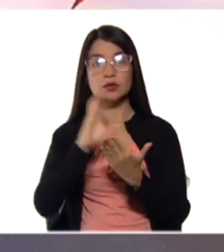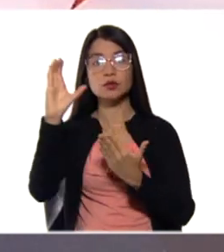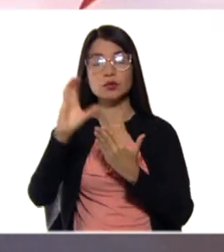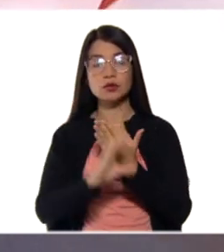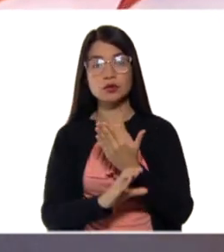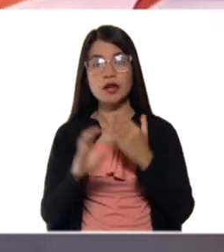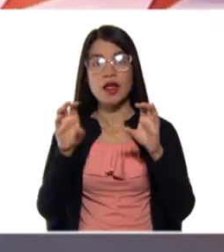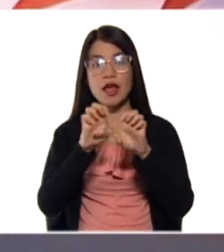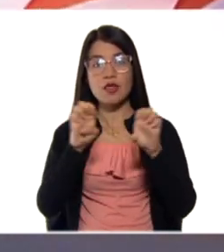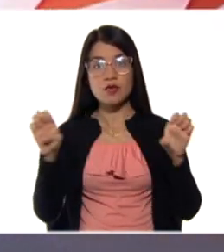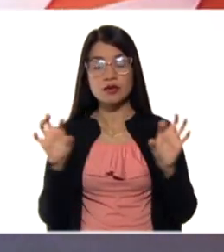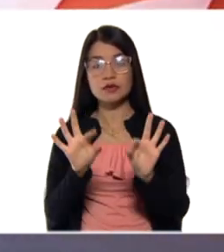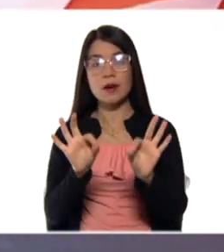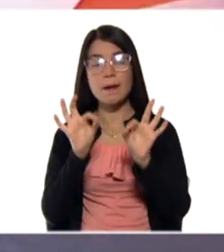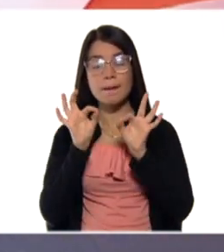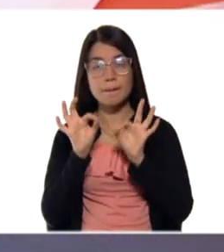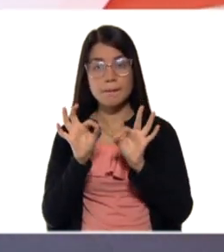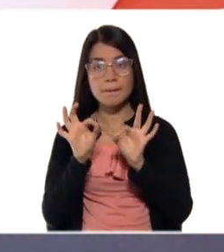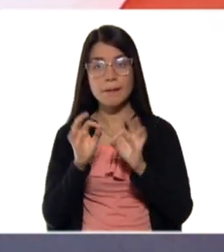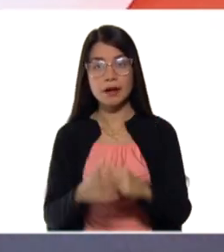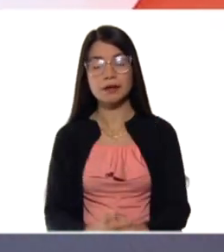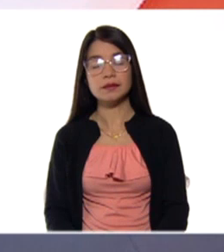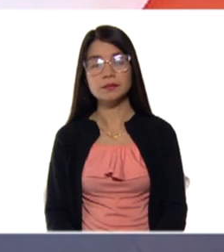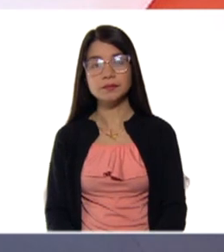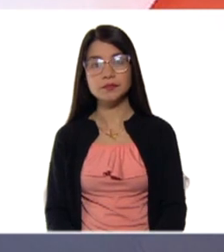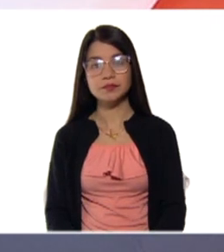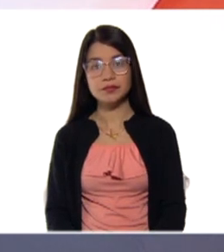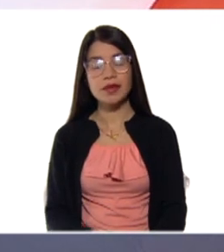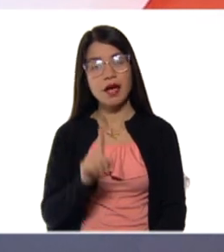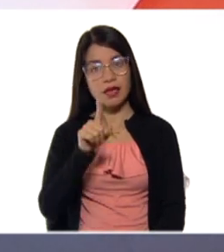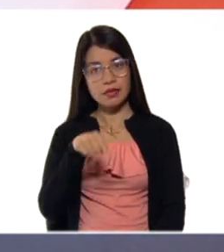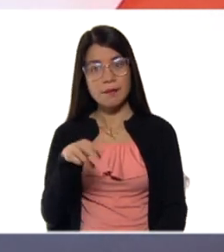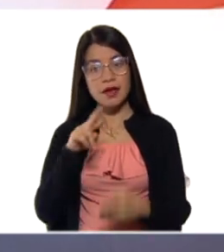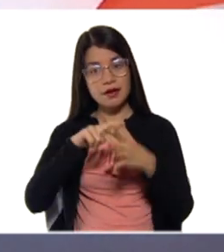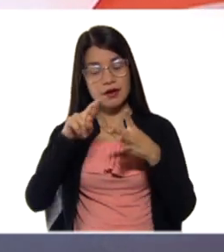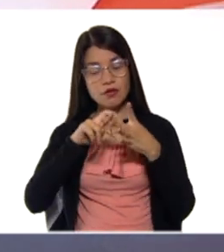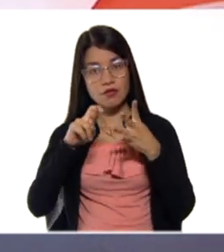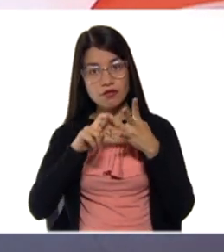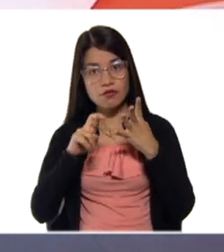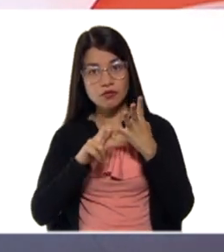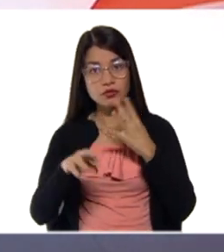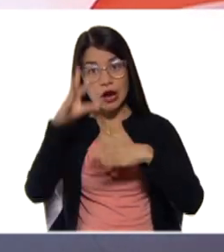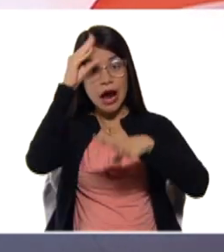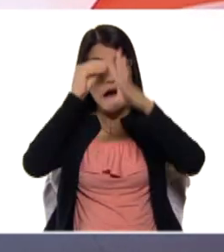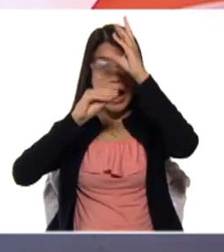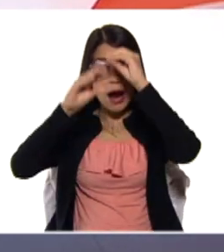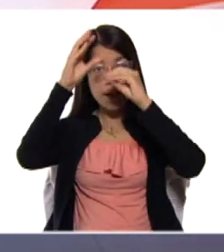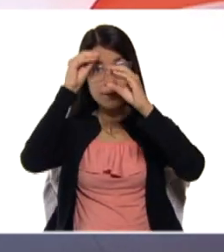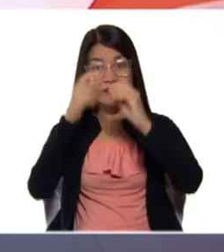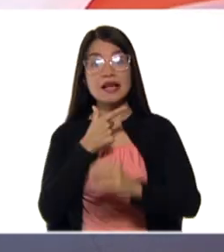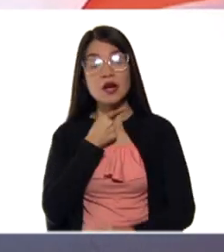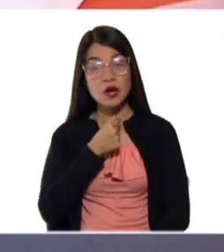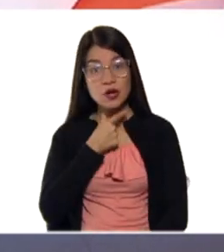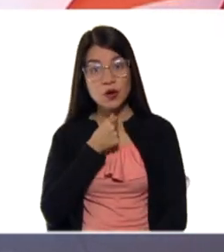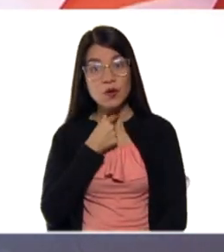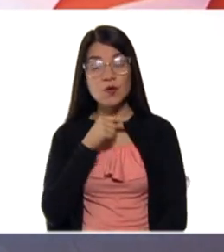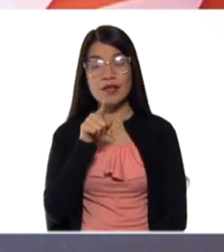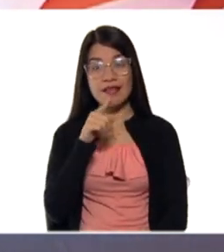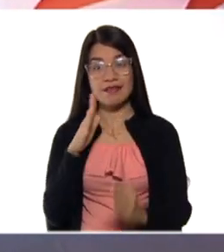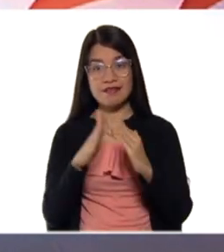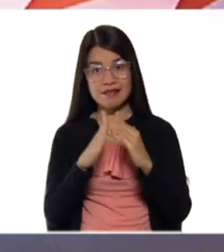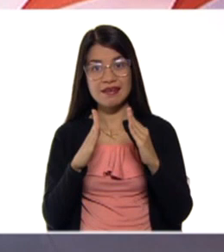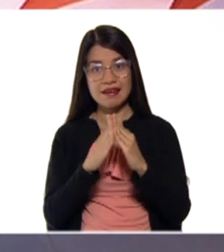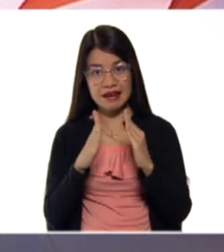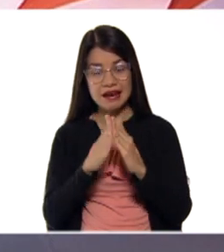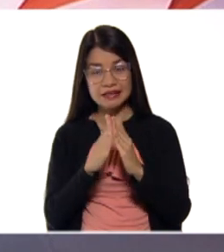de la modalidad de educación especial y, por supuesto, con esos recursos para el aprendizaje que tantos les gusta allá en